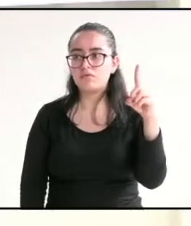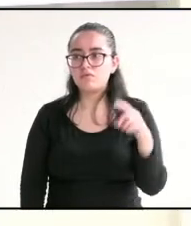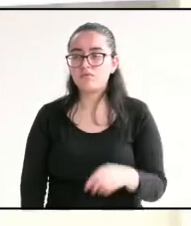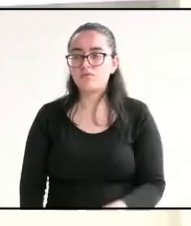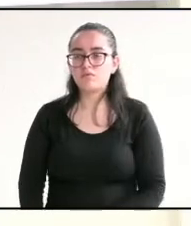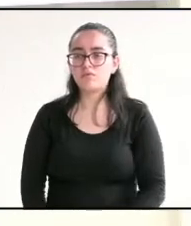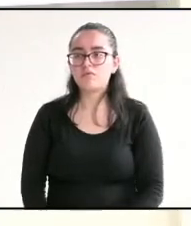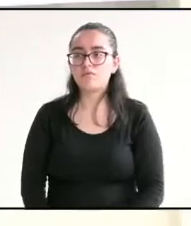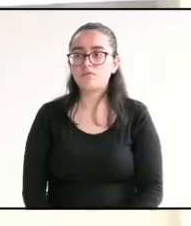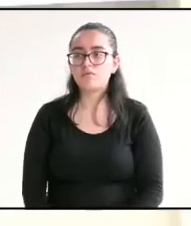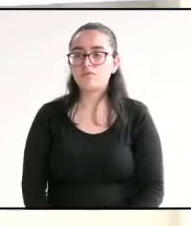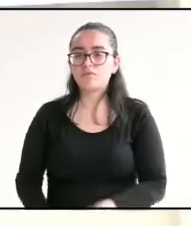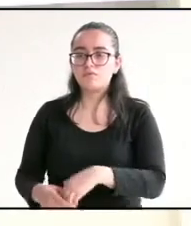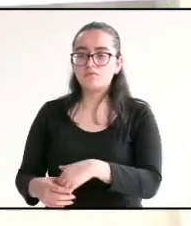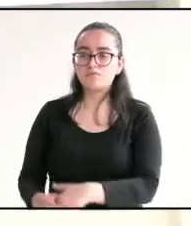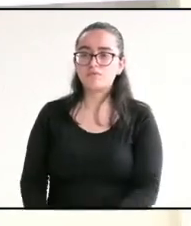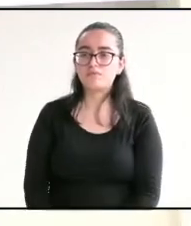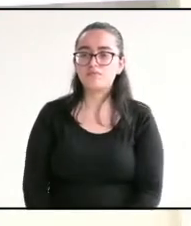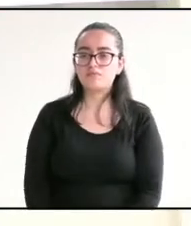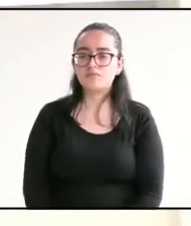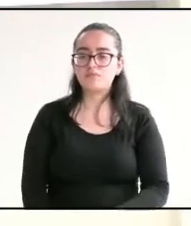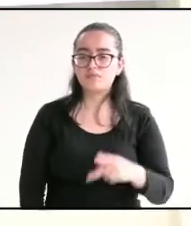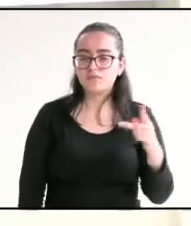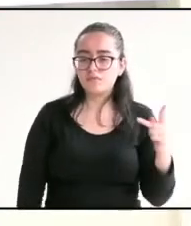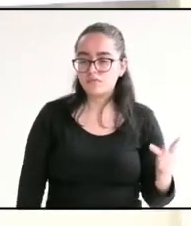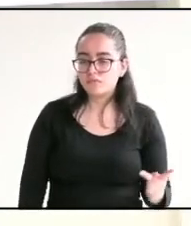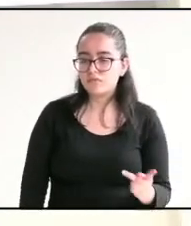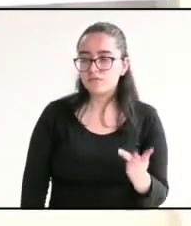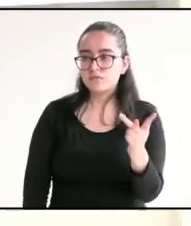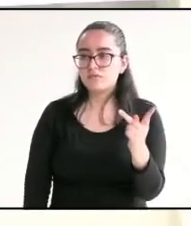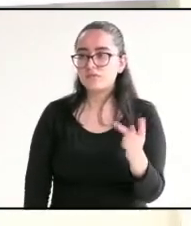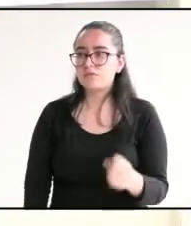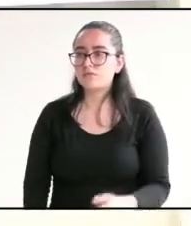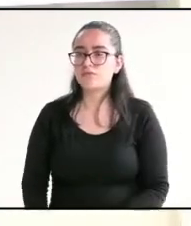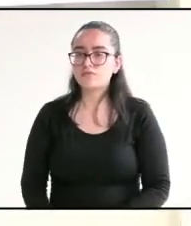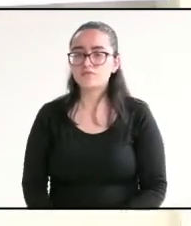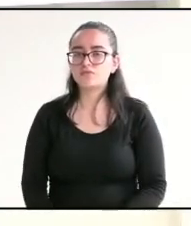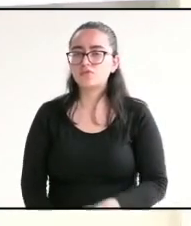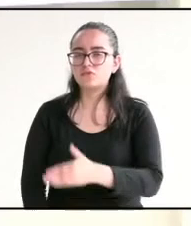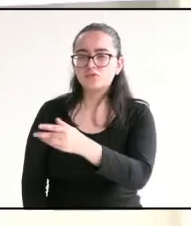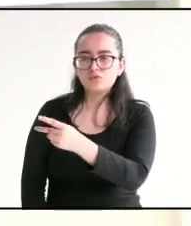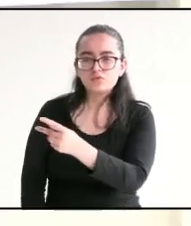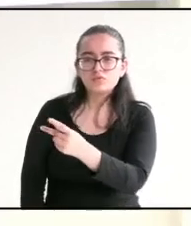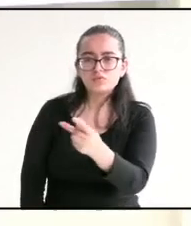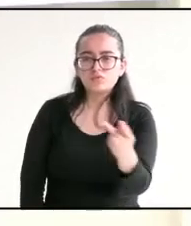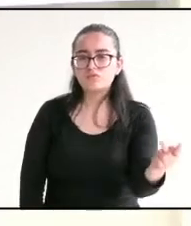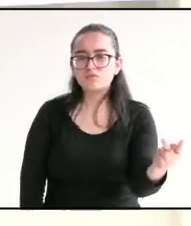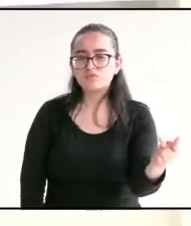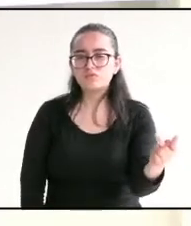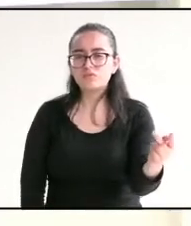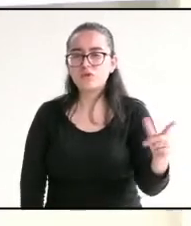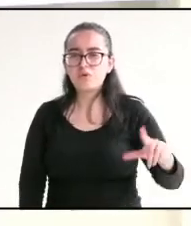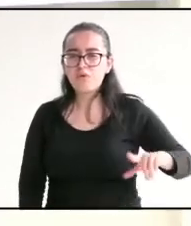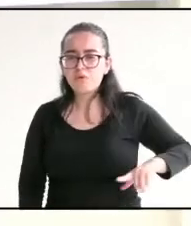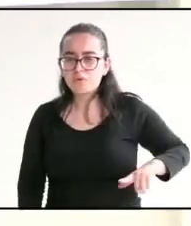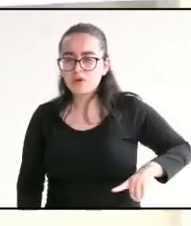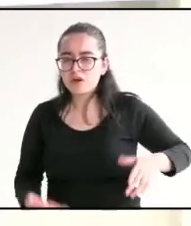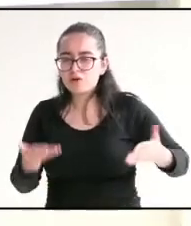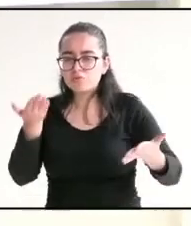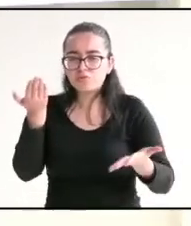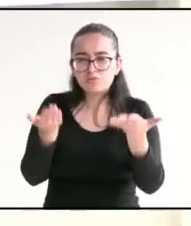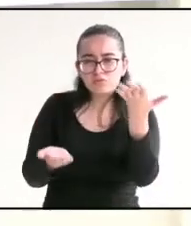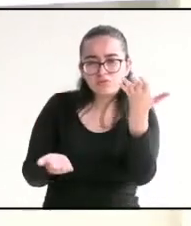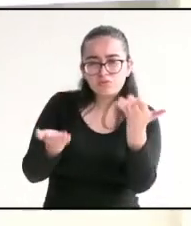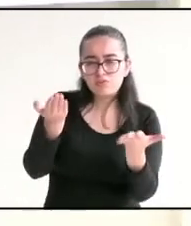Ignacio del Moral. Le repito la pregunta, candidato. ¿Qué medidas va a emprender su gobierno para generar un equilibrio